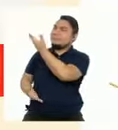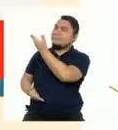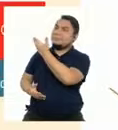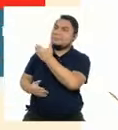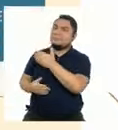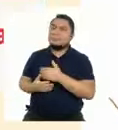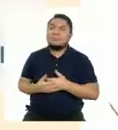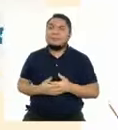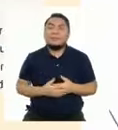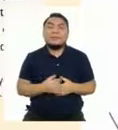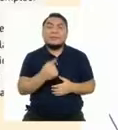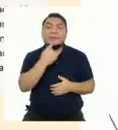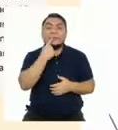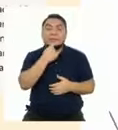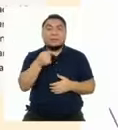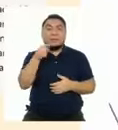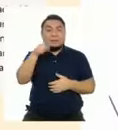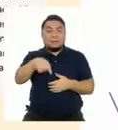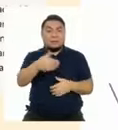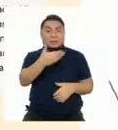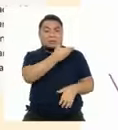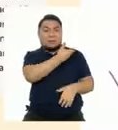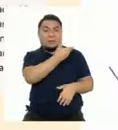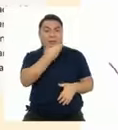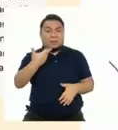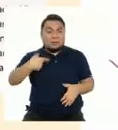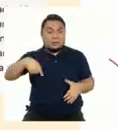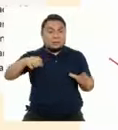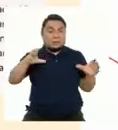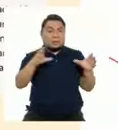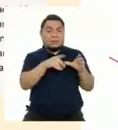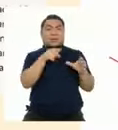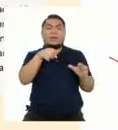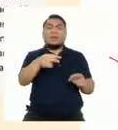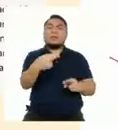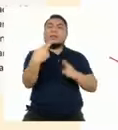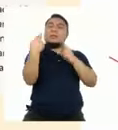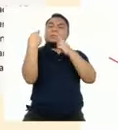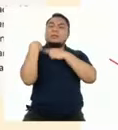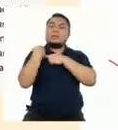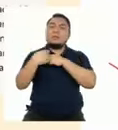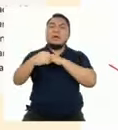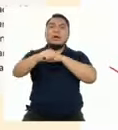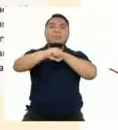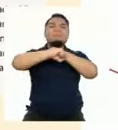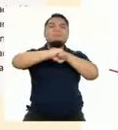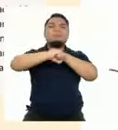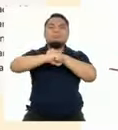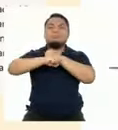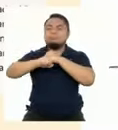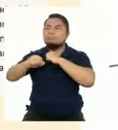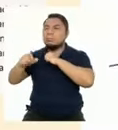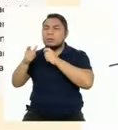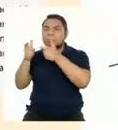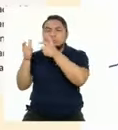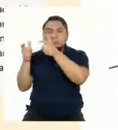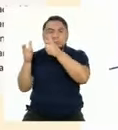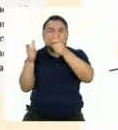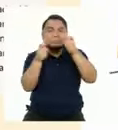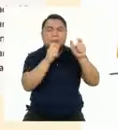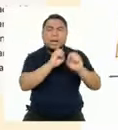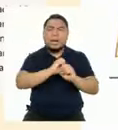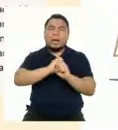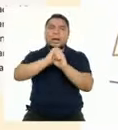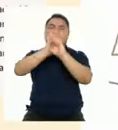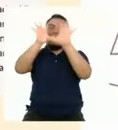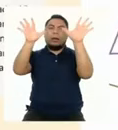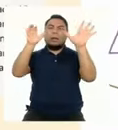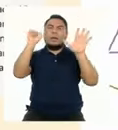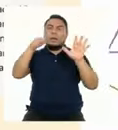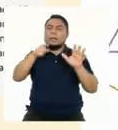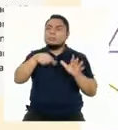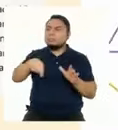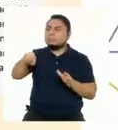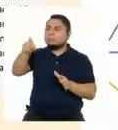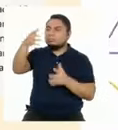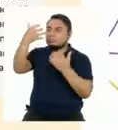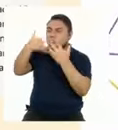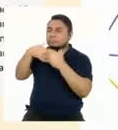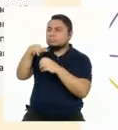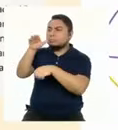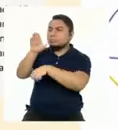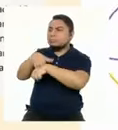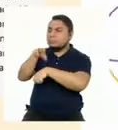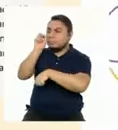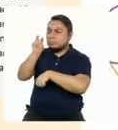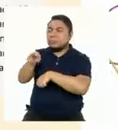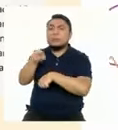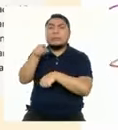Ahí veo que dice que el Estado debe ser responsable, promotor, regulador, transparente y subsidiario,